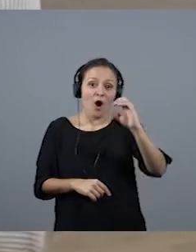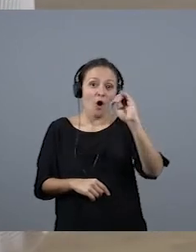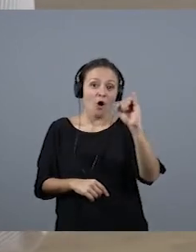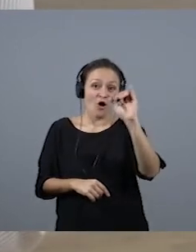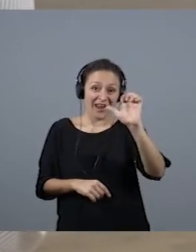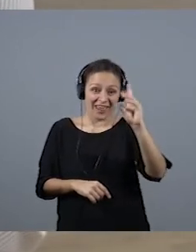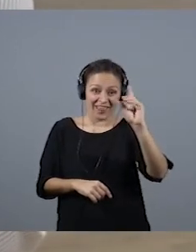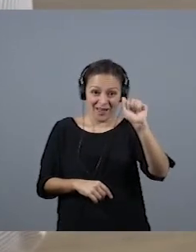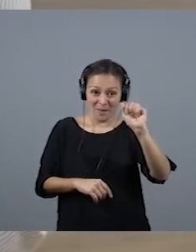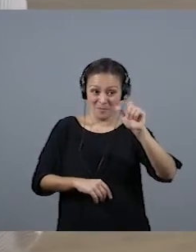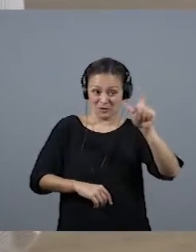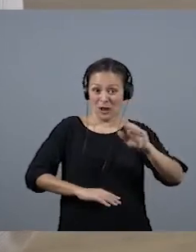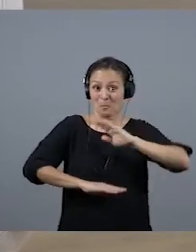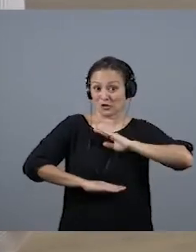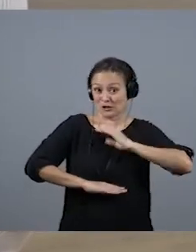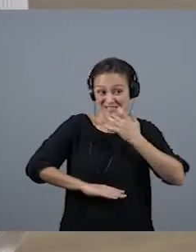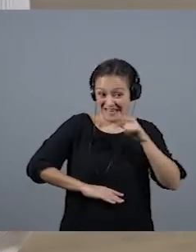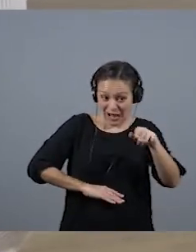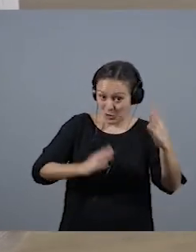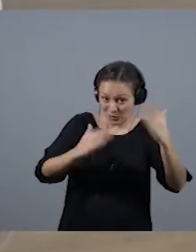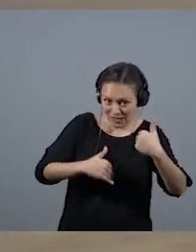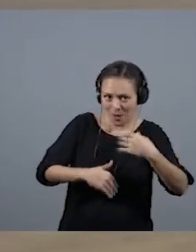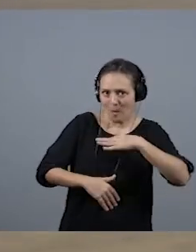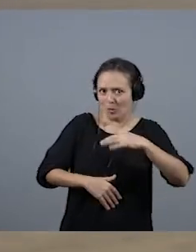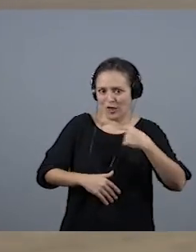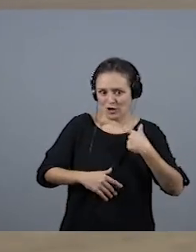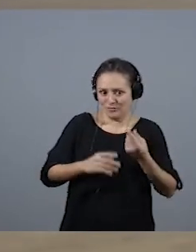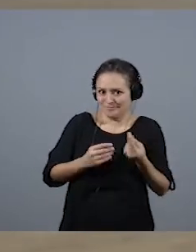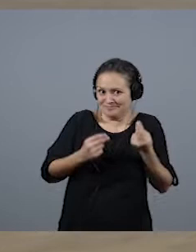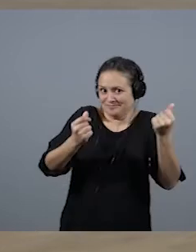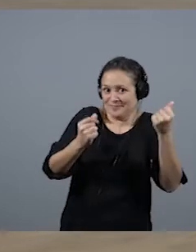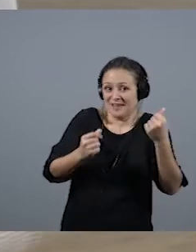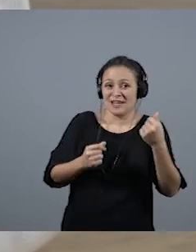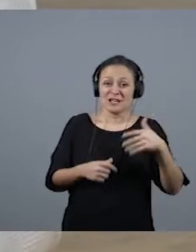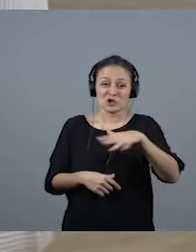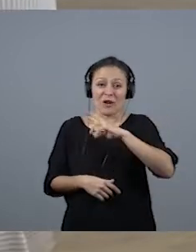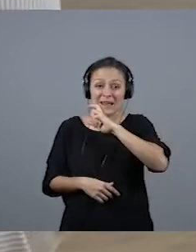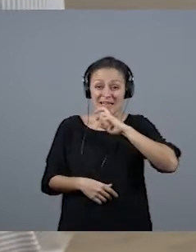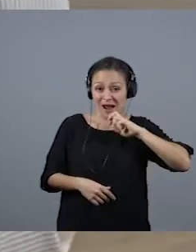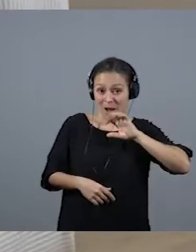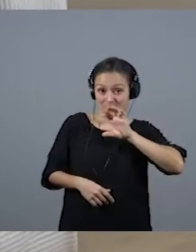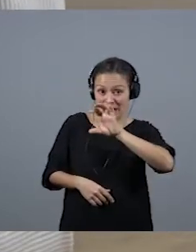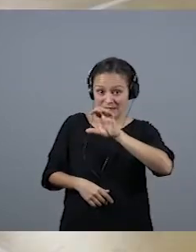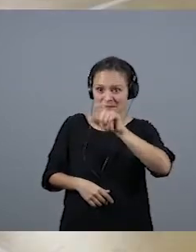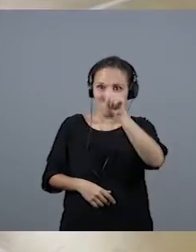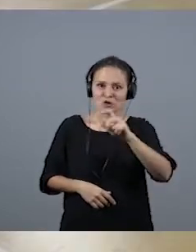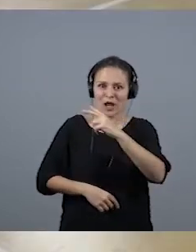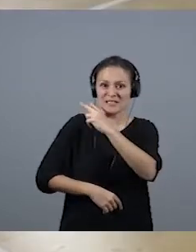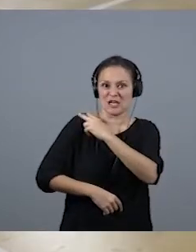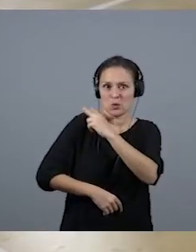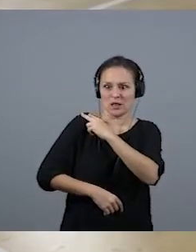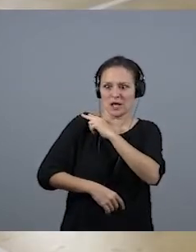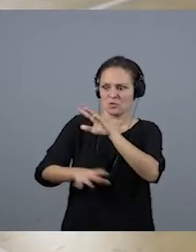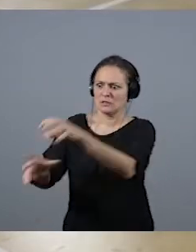a lo mejor no sé dónde estaría ahora, porque quisieron en Israel. El segurita vino a